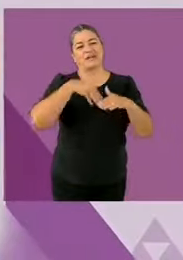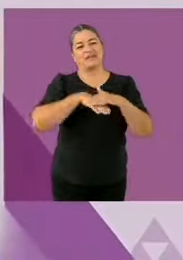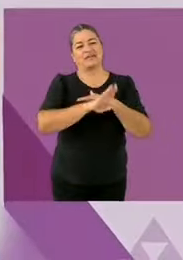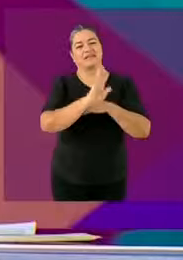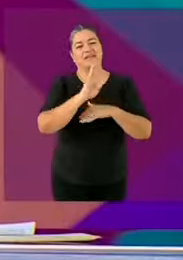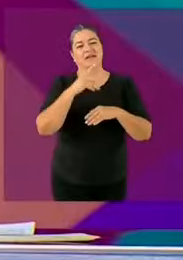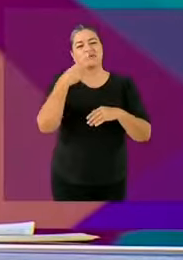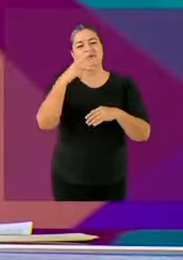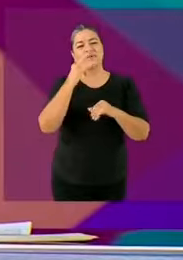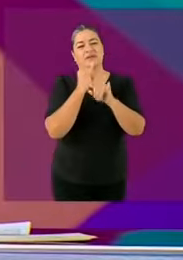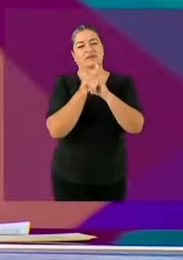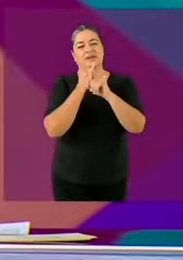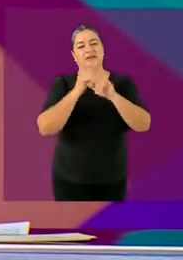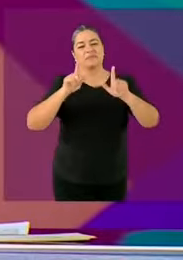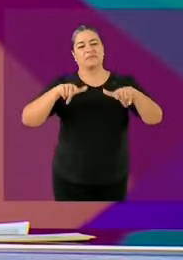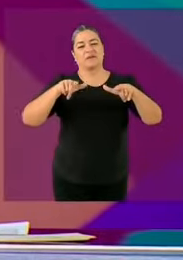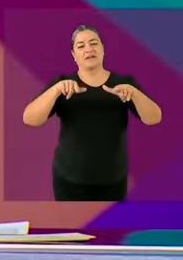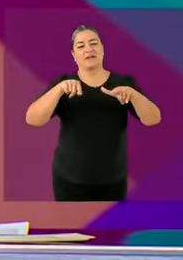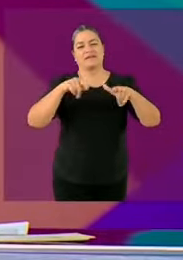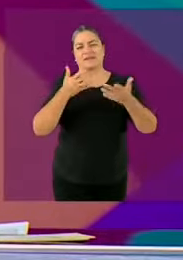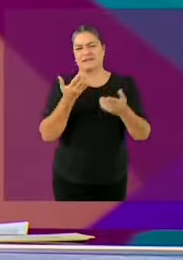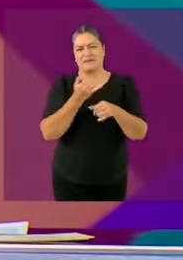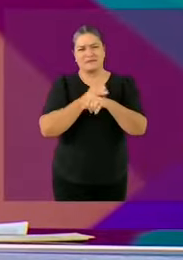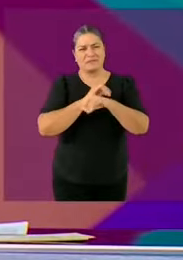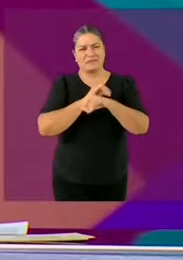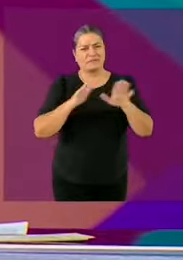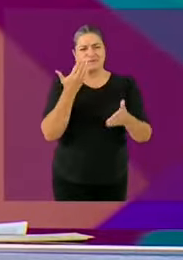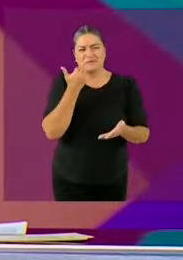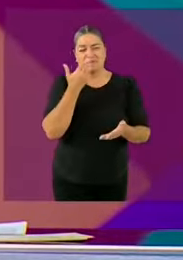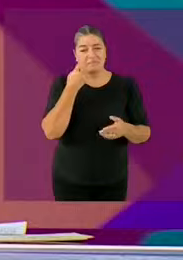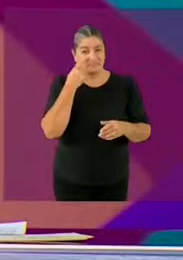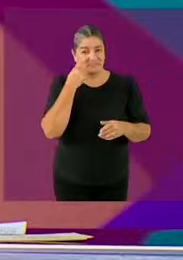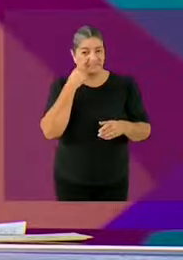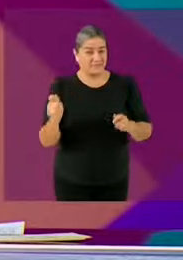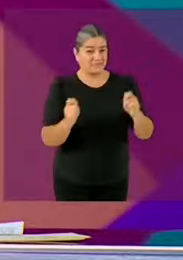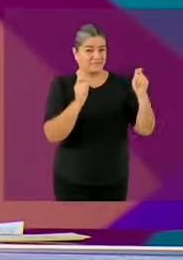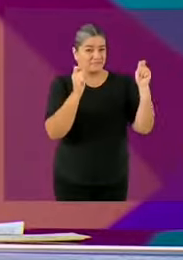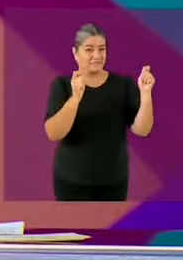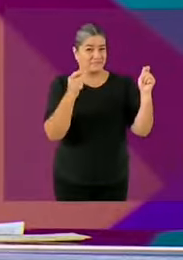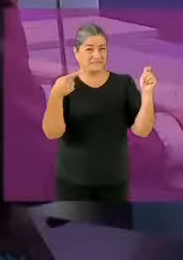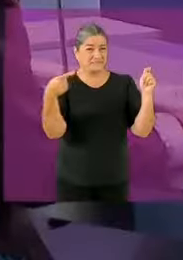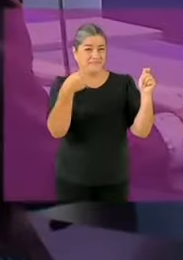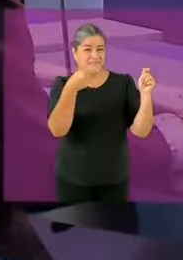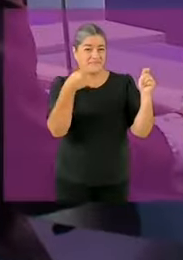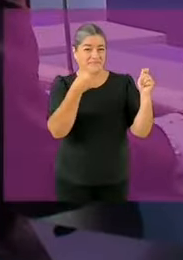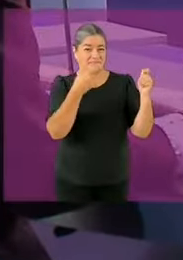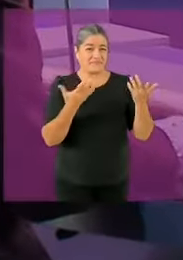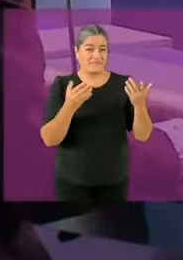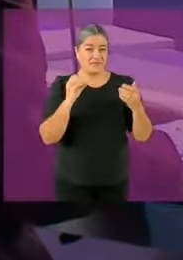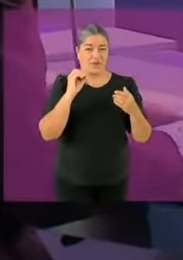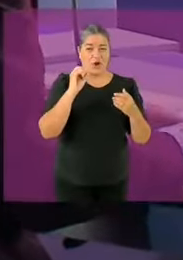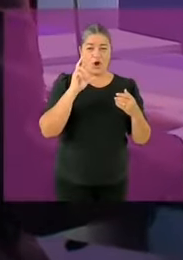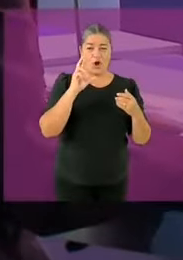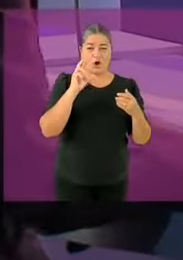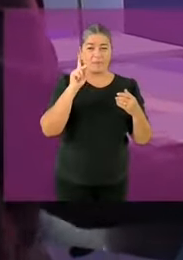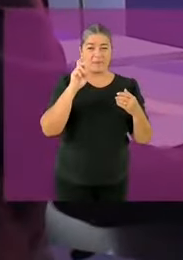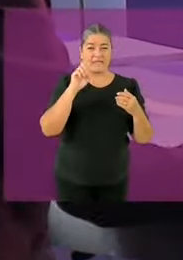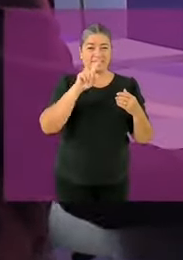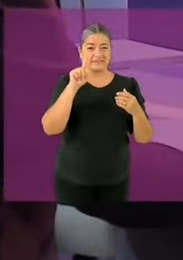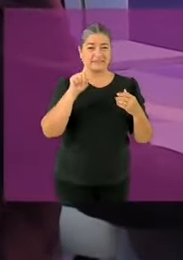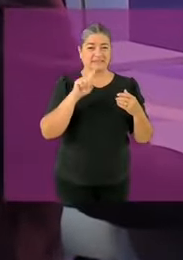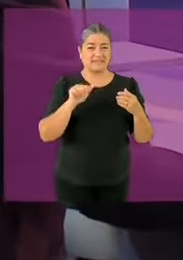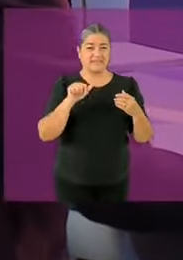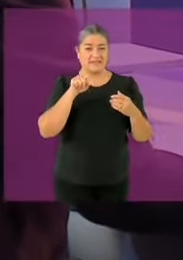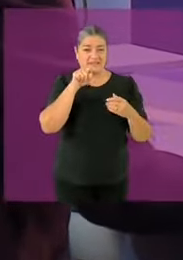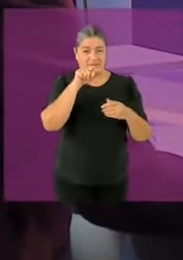Yauro Pesa. Si quieres voltear a verlo, Claudia, él era tu brazo derecho en la línea 12. Aquí estás con él en el grupo Indy. Lo